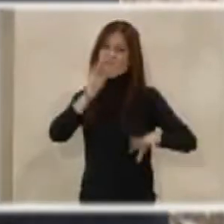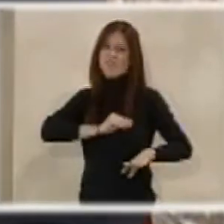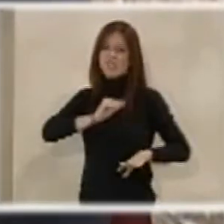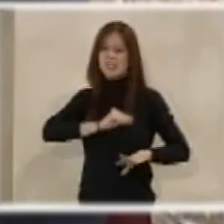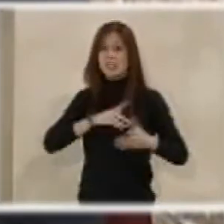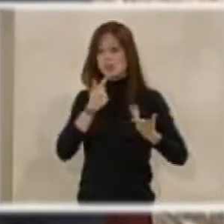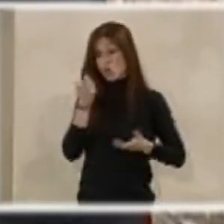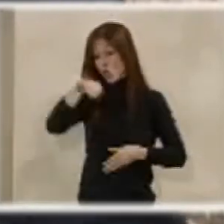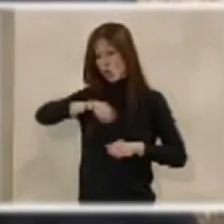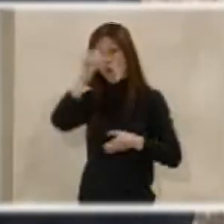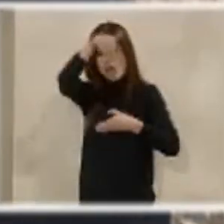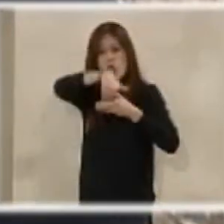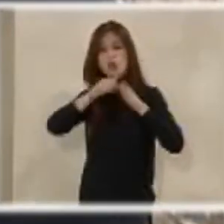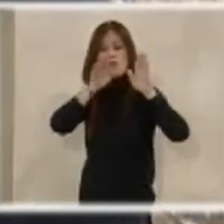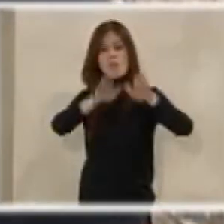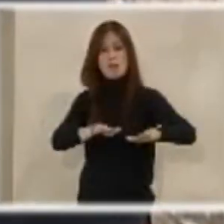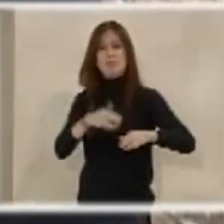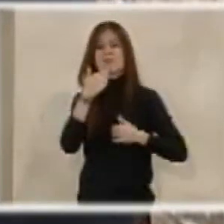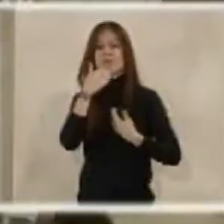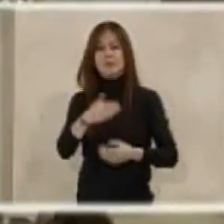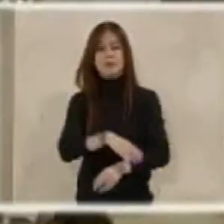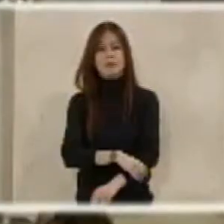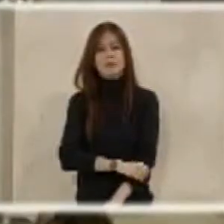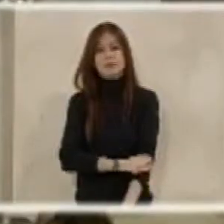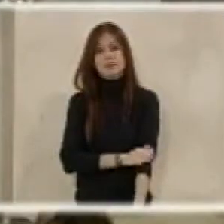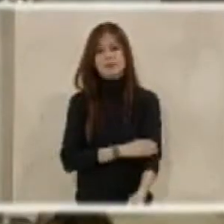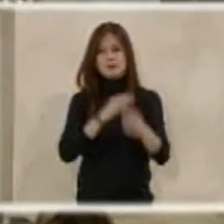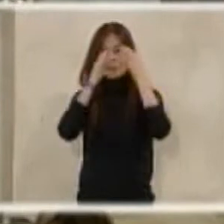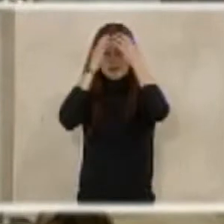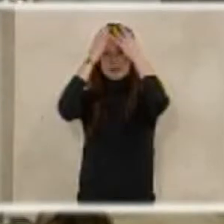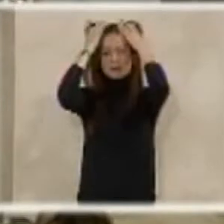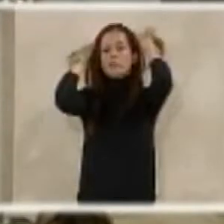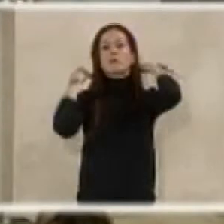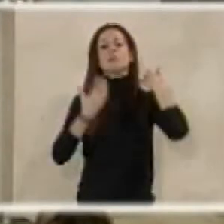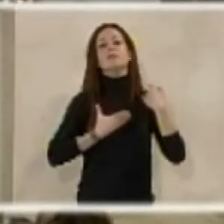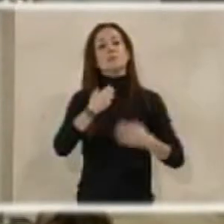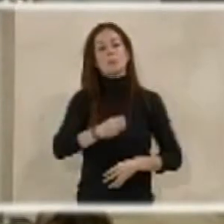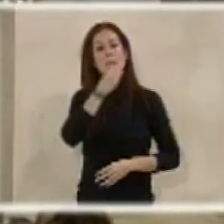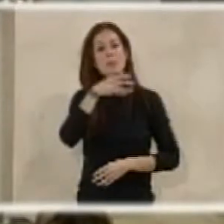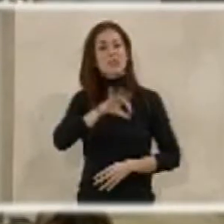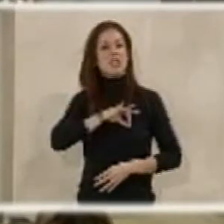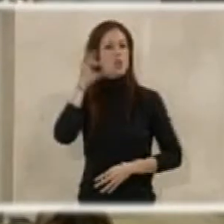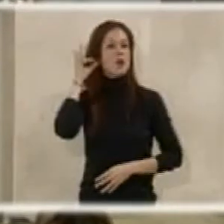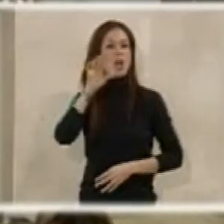Así que votaremos favorablemente. Gracias. Muy bien, señora Román.